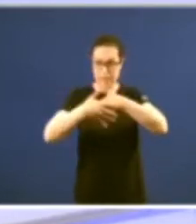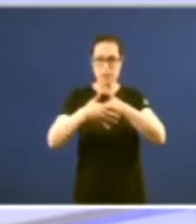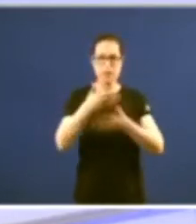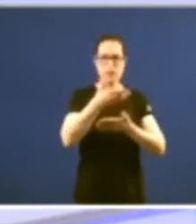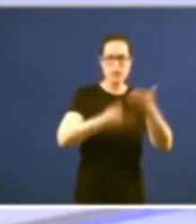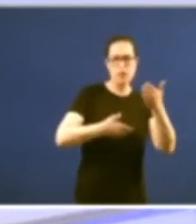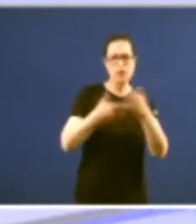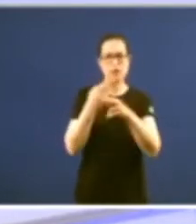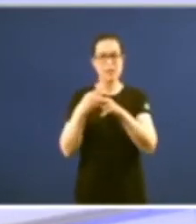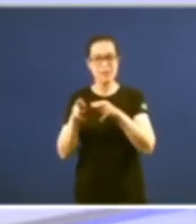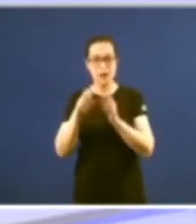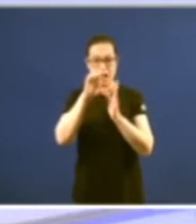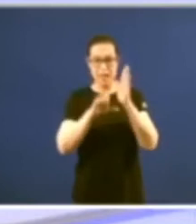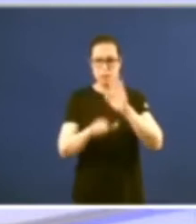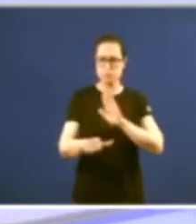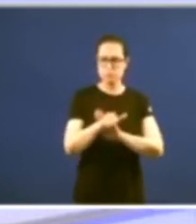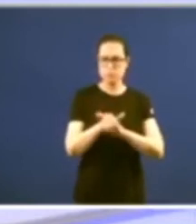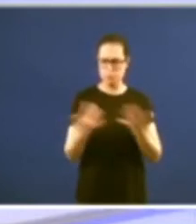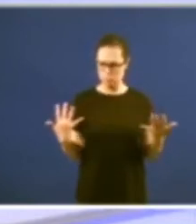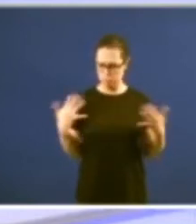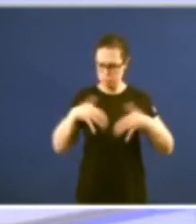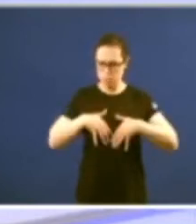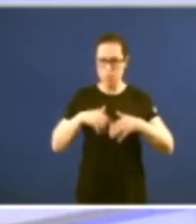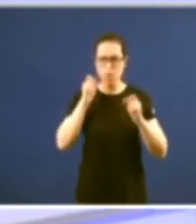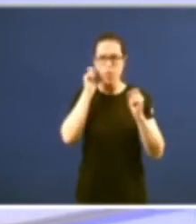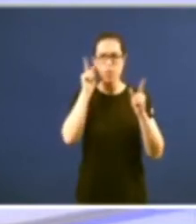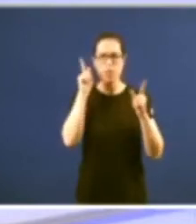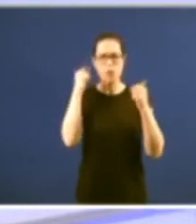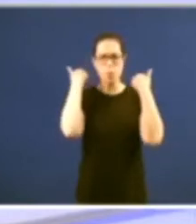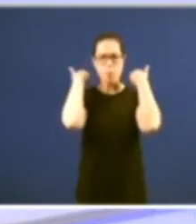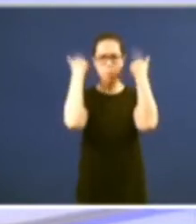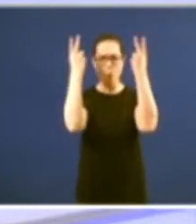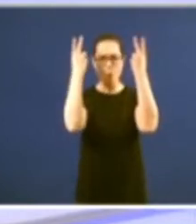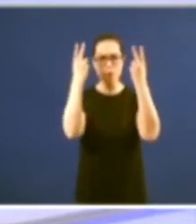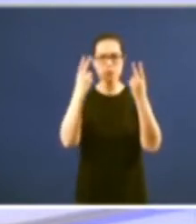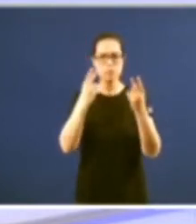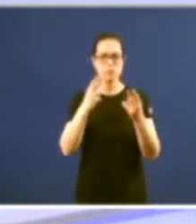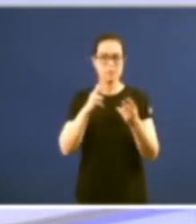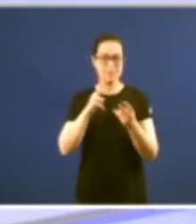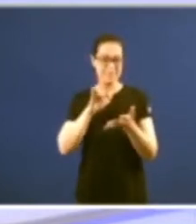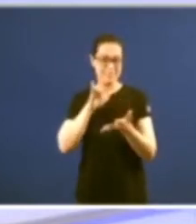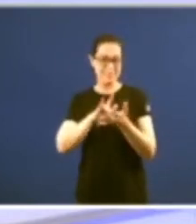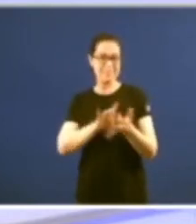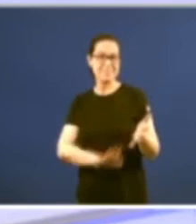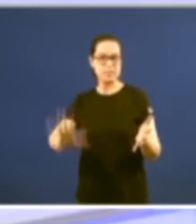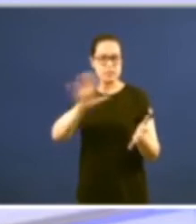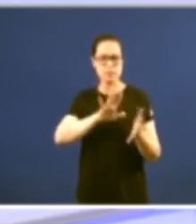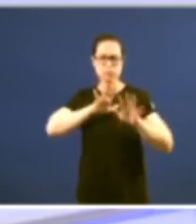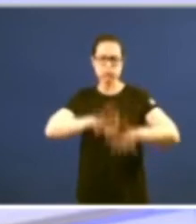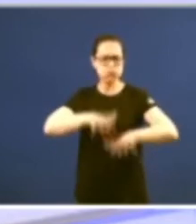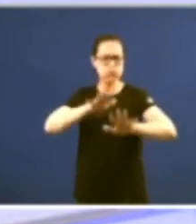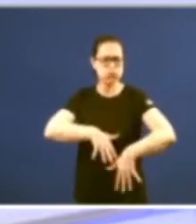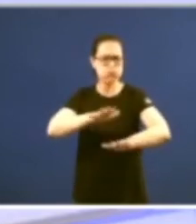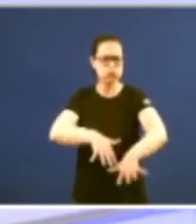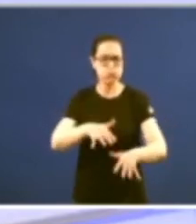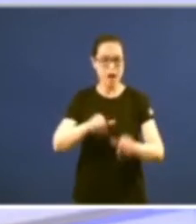aldraxe que calou moi fondo e puxo en pé de guerra centos de milleiros de manifestantes nos catro puntos cardinais da nosa terra foi o nunca